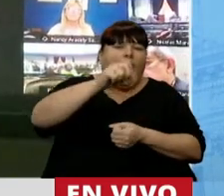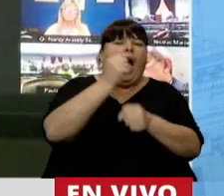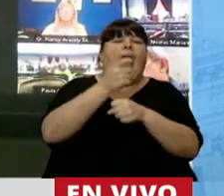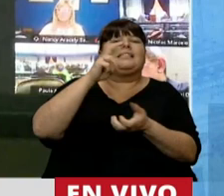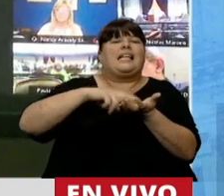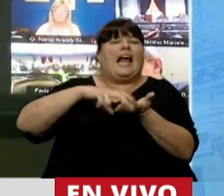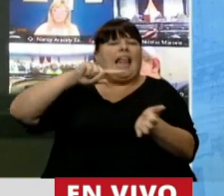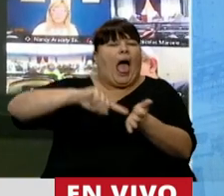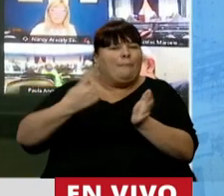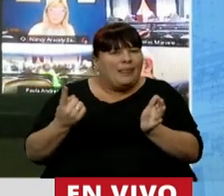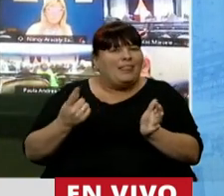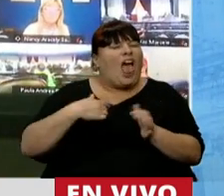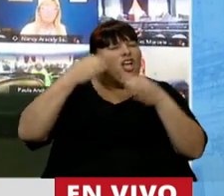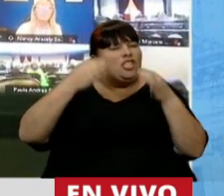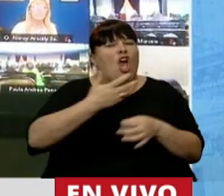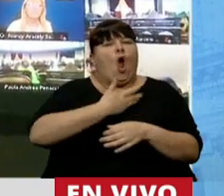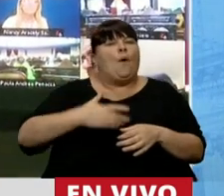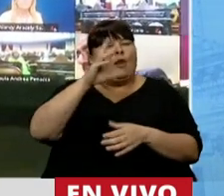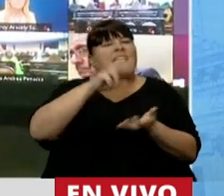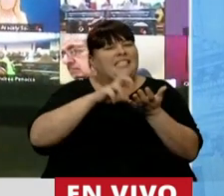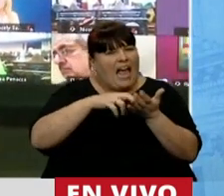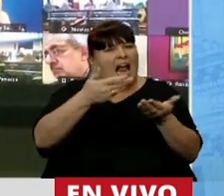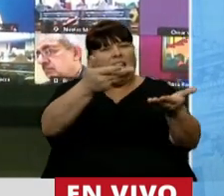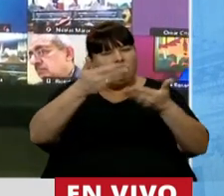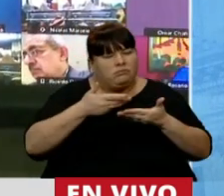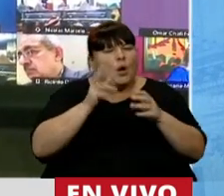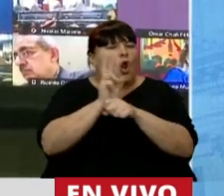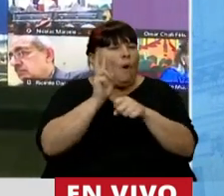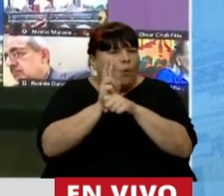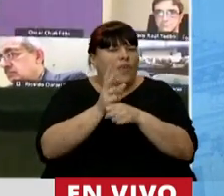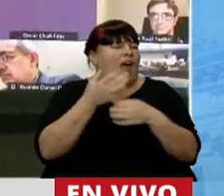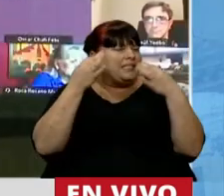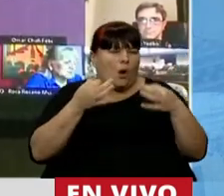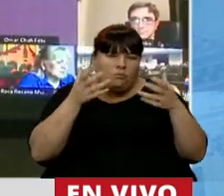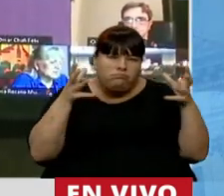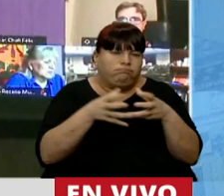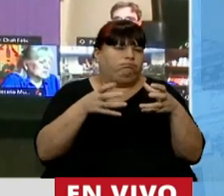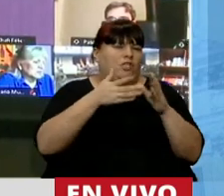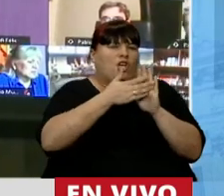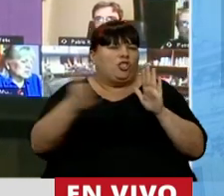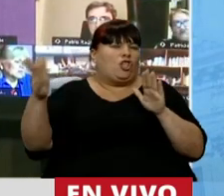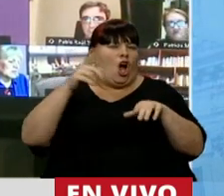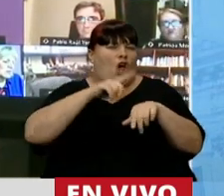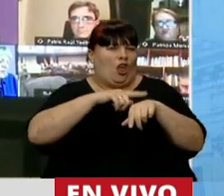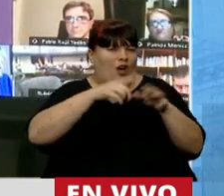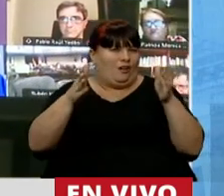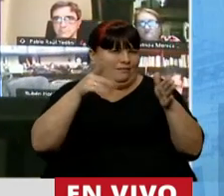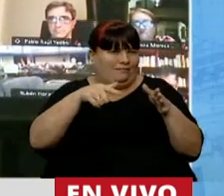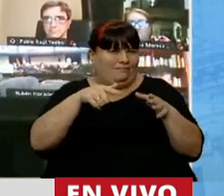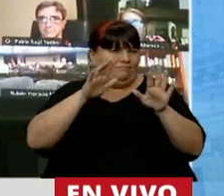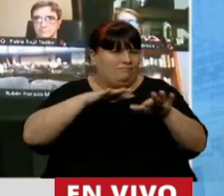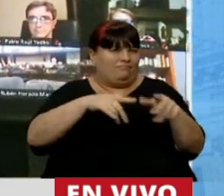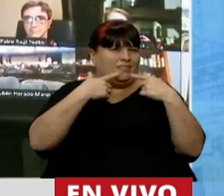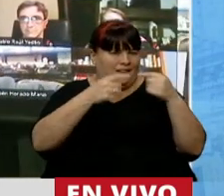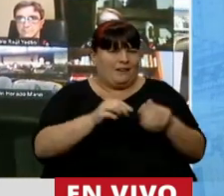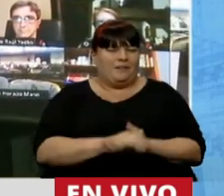capital salteña y estoy segura que el gobierno de la provincia los va a recibir y los va a proteger y los va a cuidar en toda esta travesía en la que se han